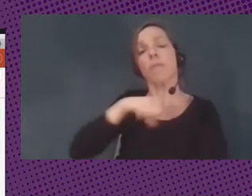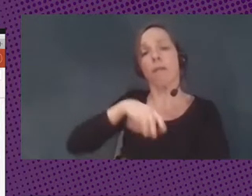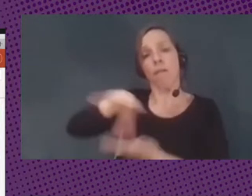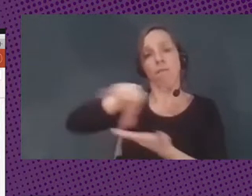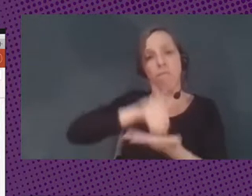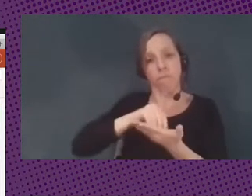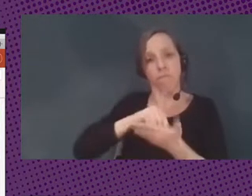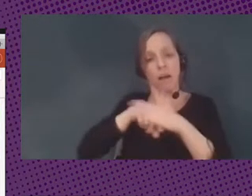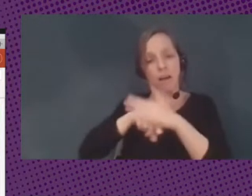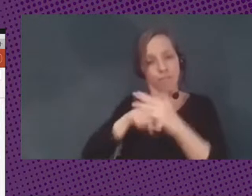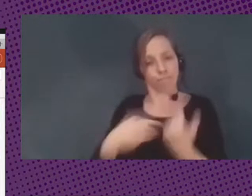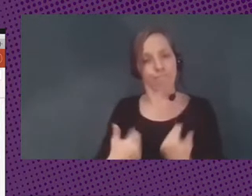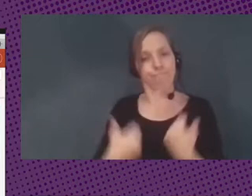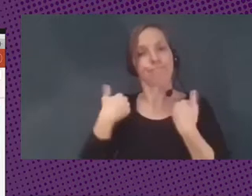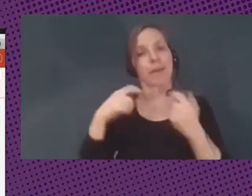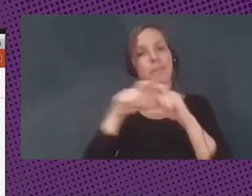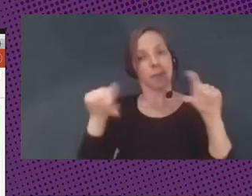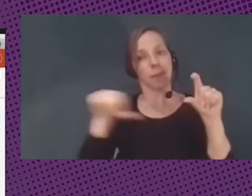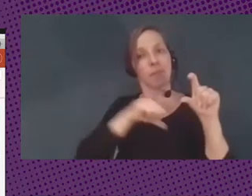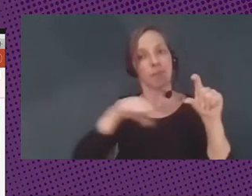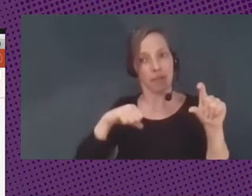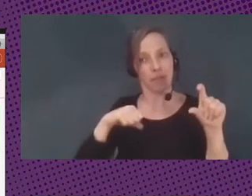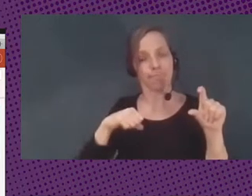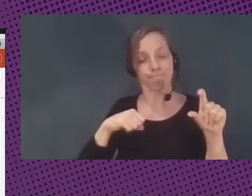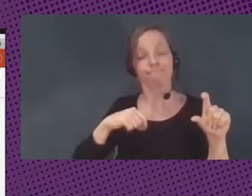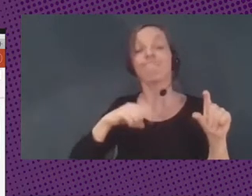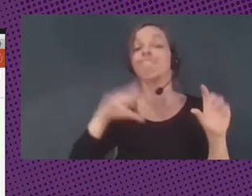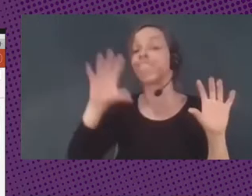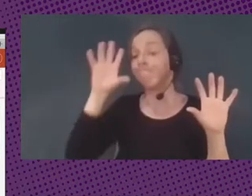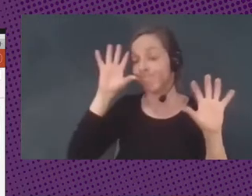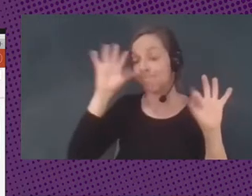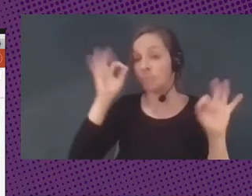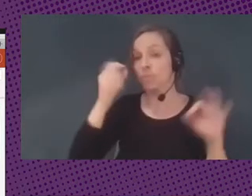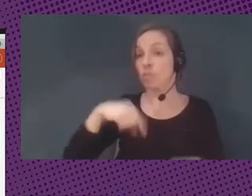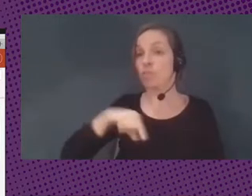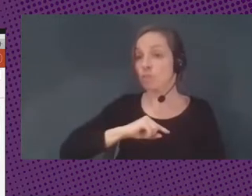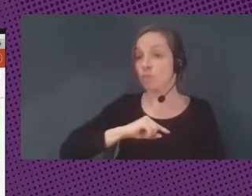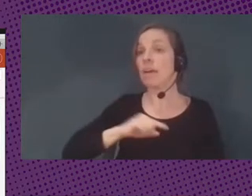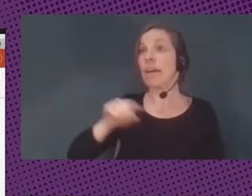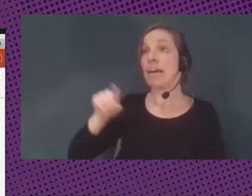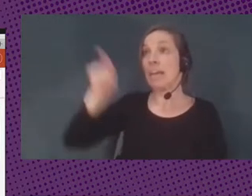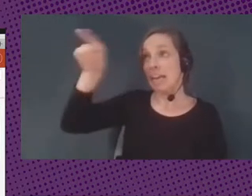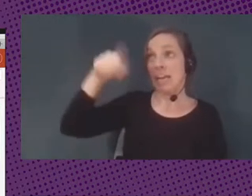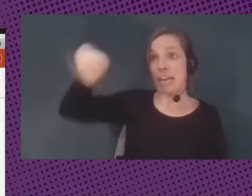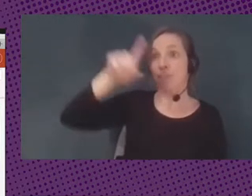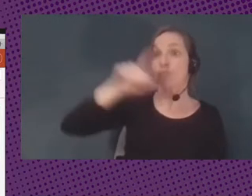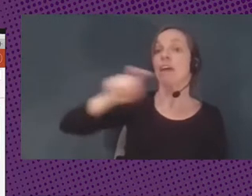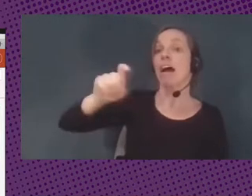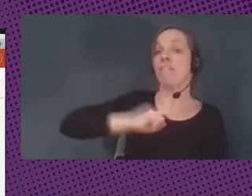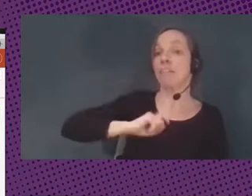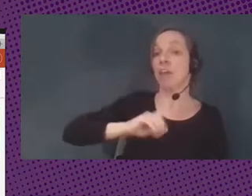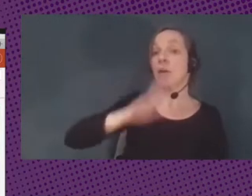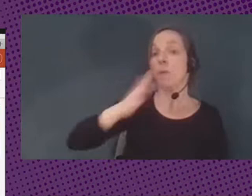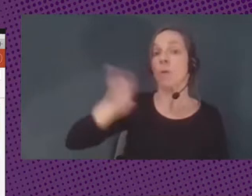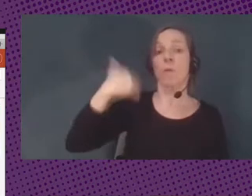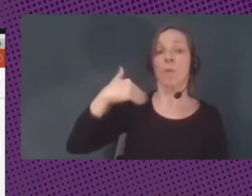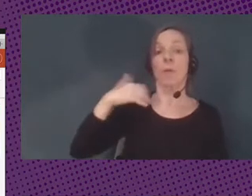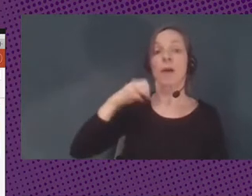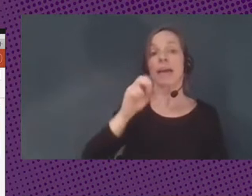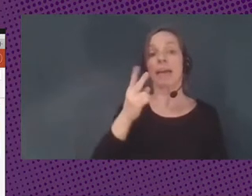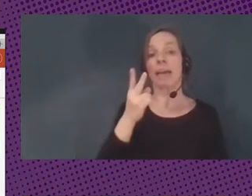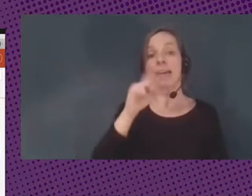evidentemente estaba dirigido para preservar la posición monopólica que tiene y que tenía Equifax en el Ecuador.